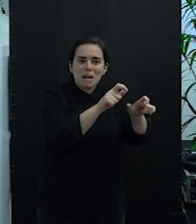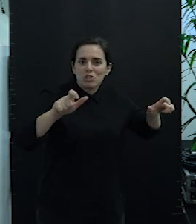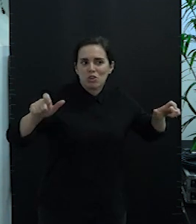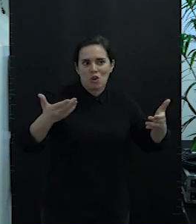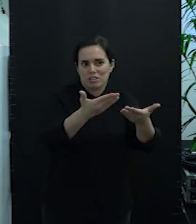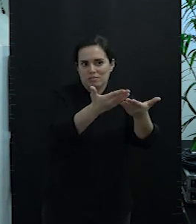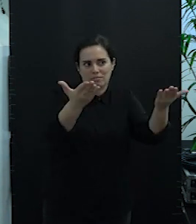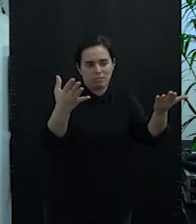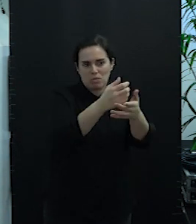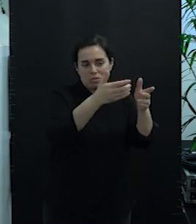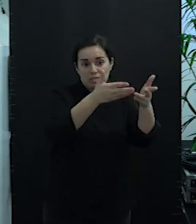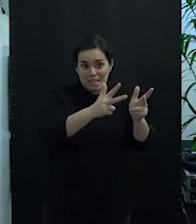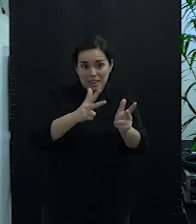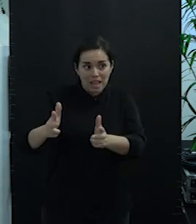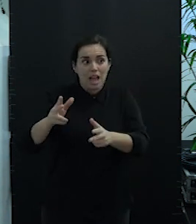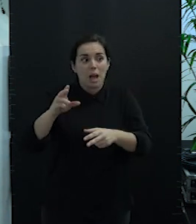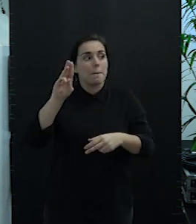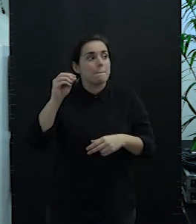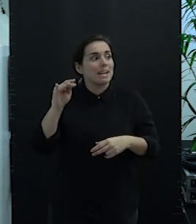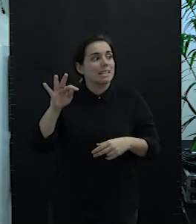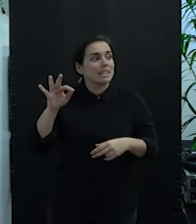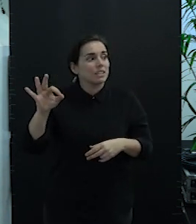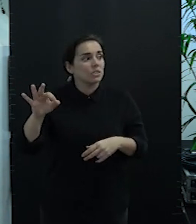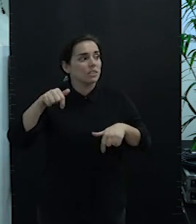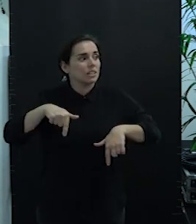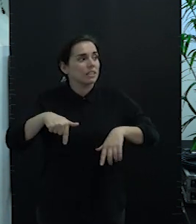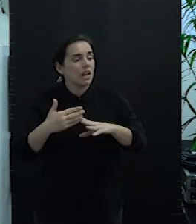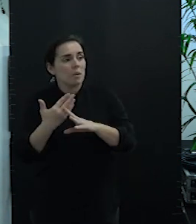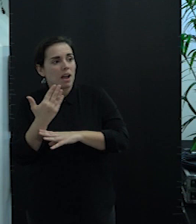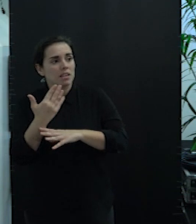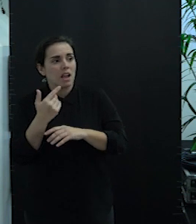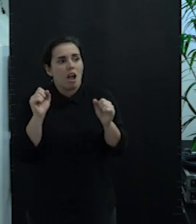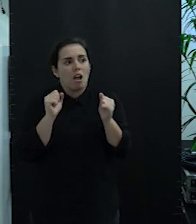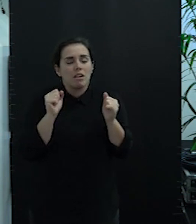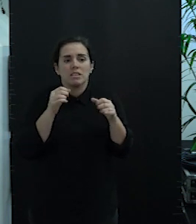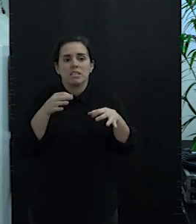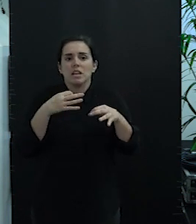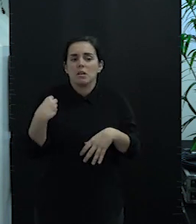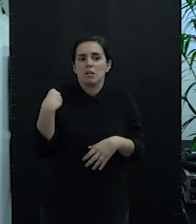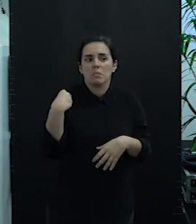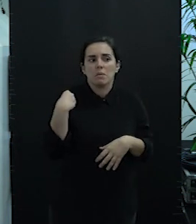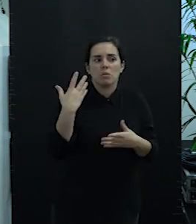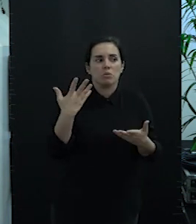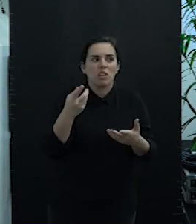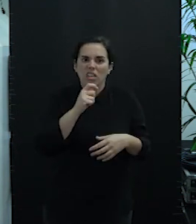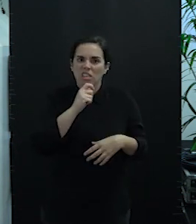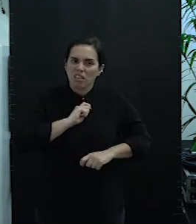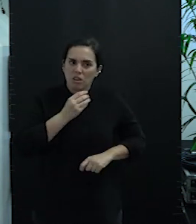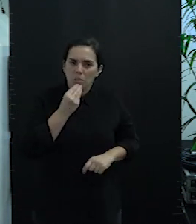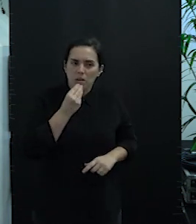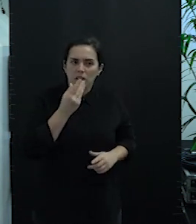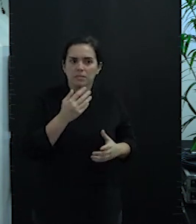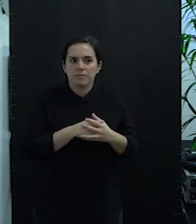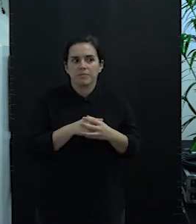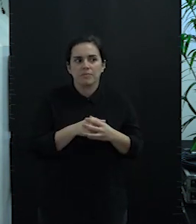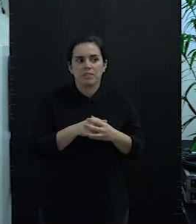ustedes aquí sentados hoy a Paquito que lo tenemos desde esta mañana pasando frío por ahí y que siempre me pregunto y no nos van a dar de comer eso son como pudieron